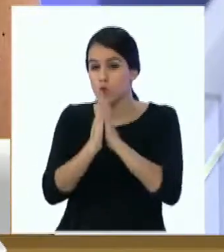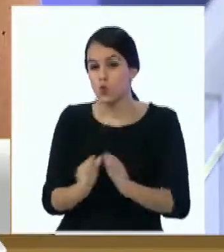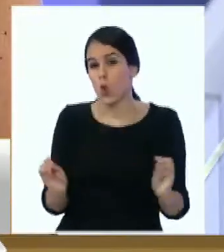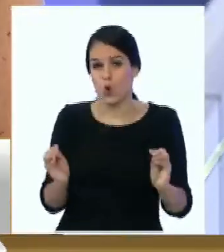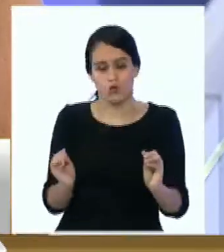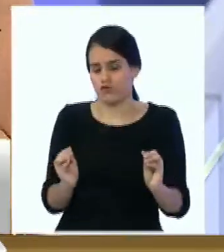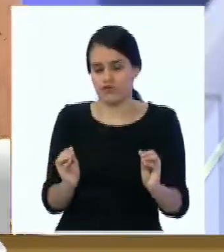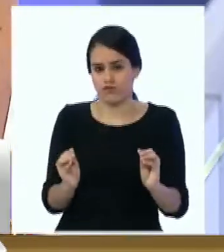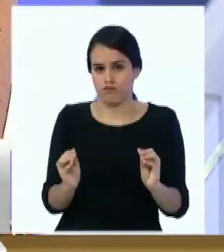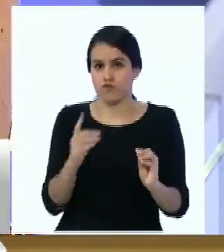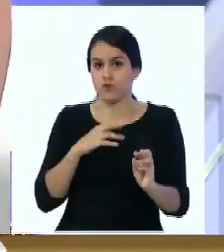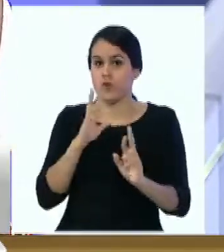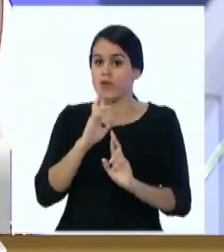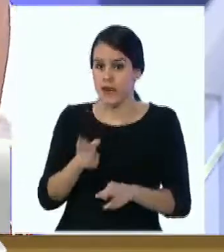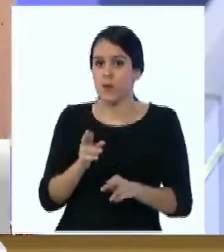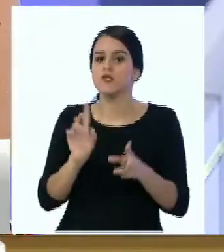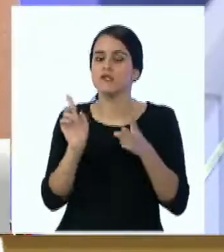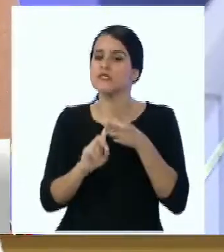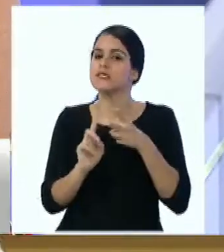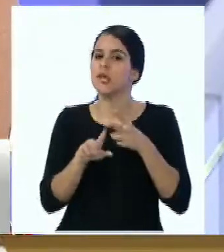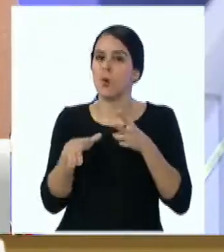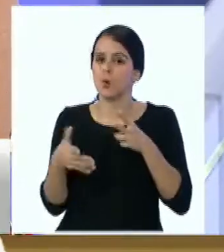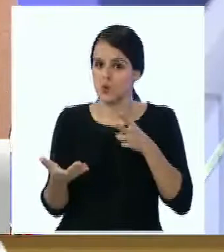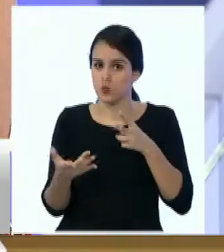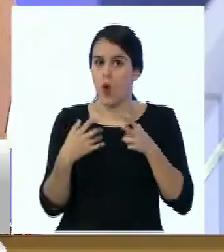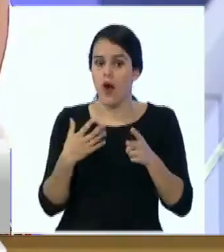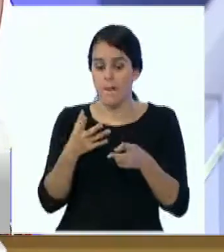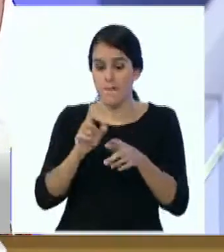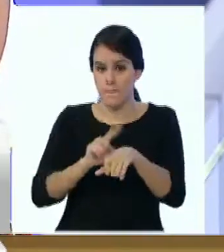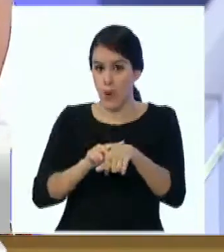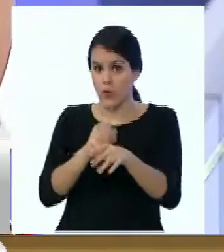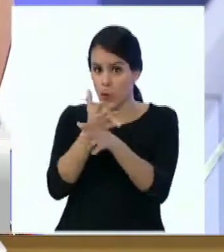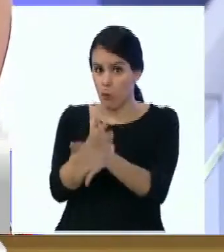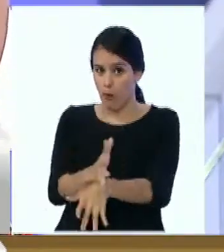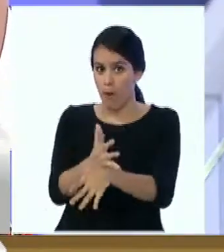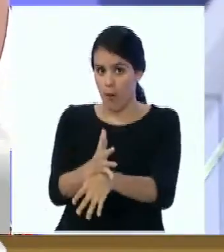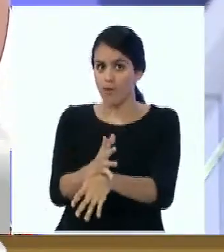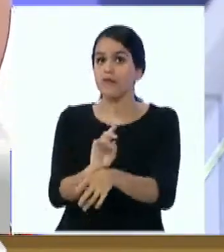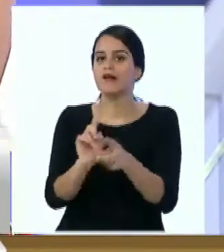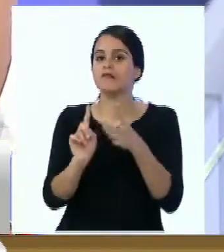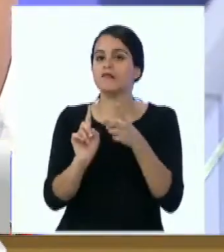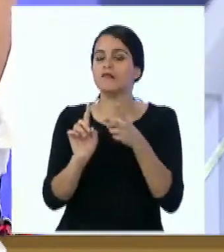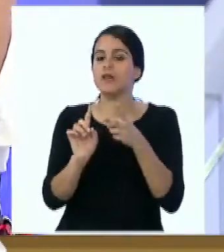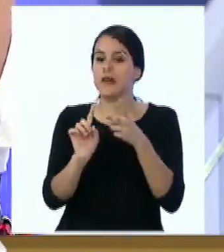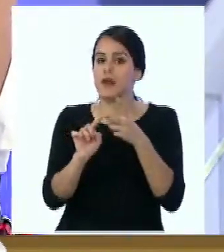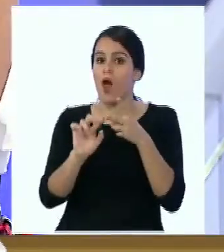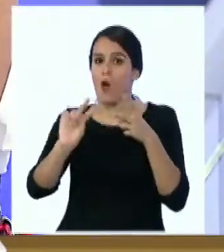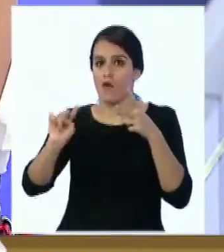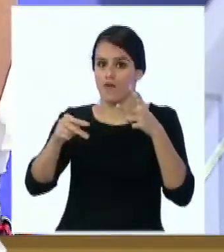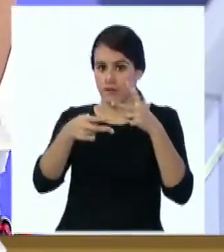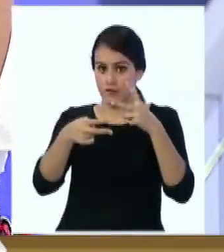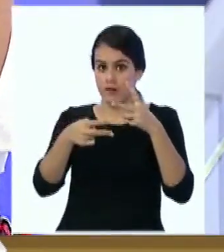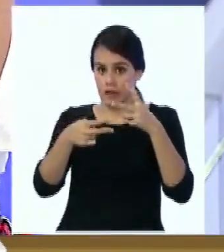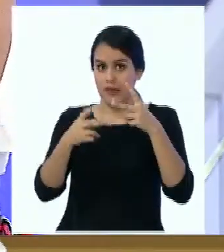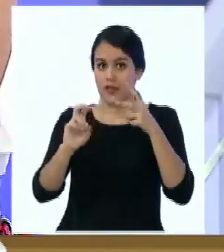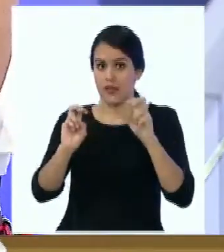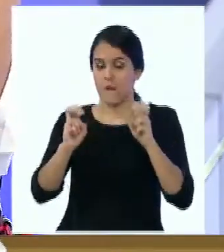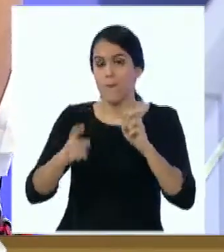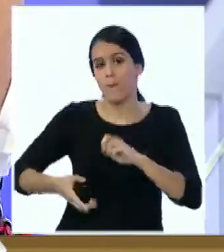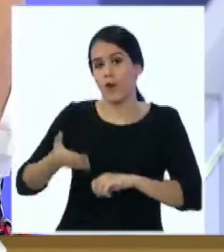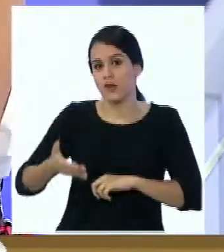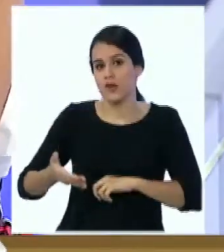y por otra parte, en el caso de la sexualidad hay dos temas importantes en el caso de las relaciones